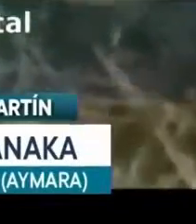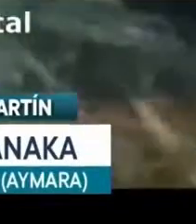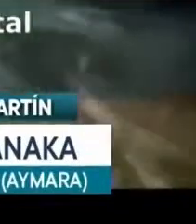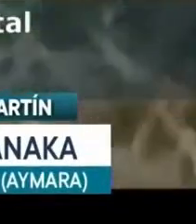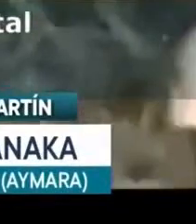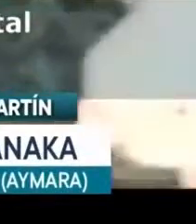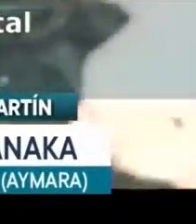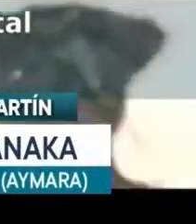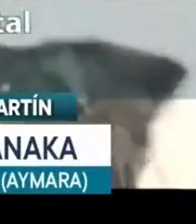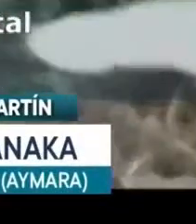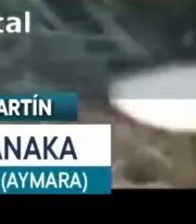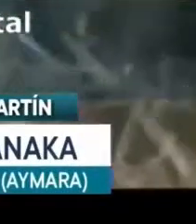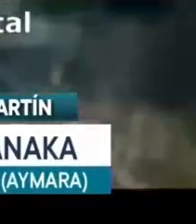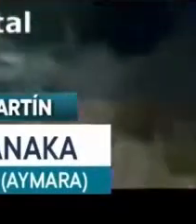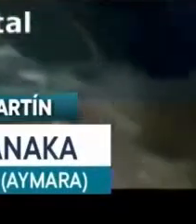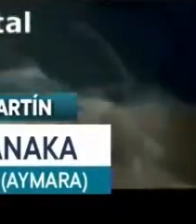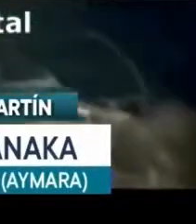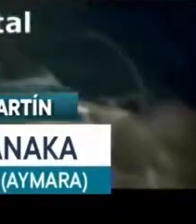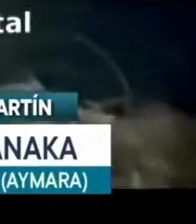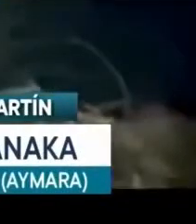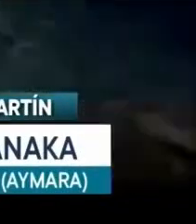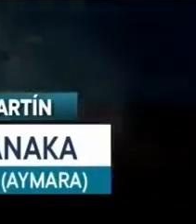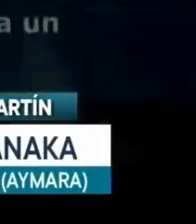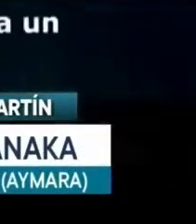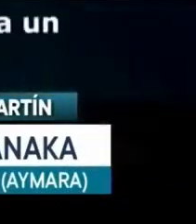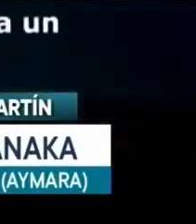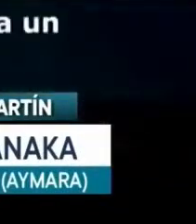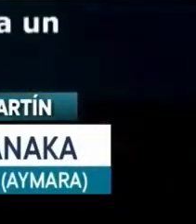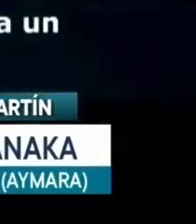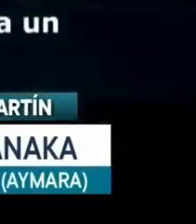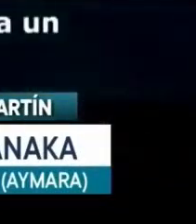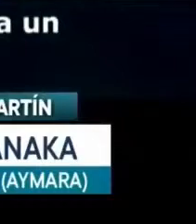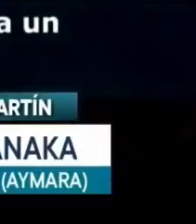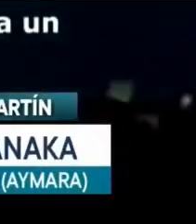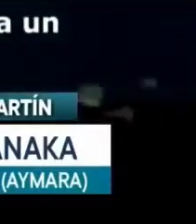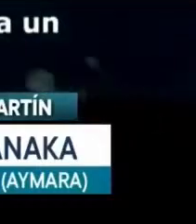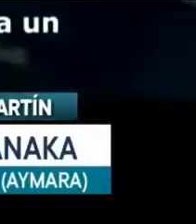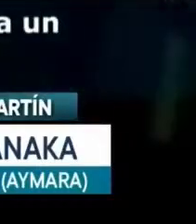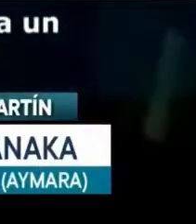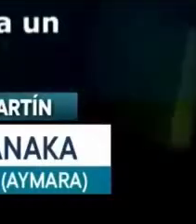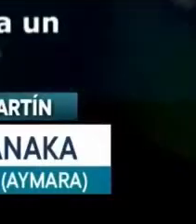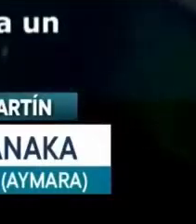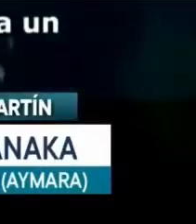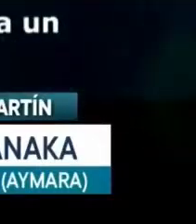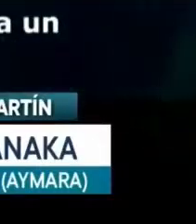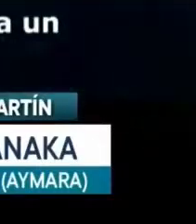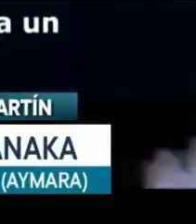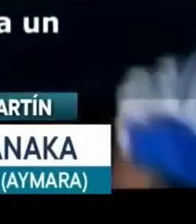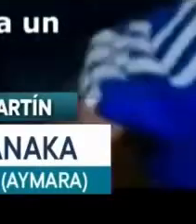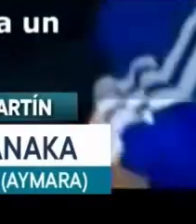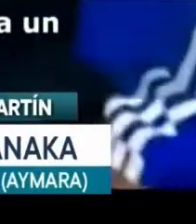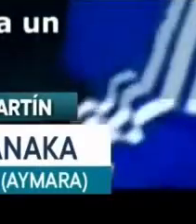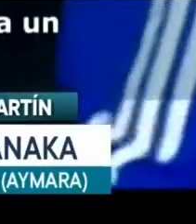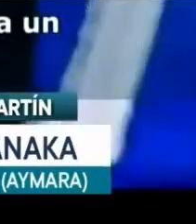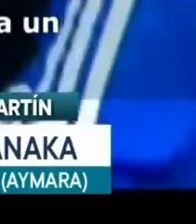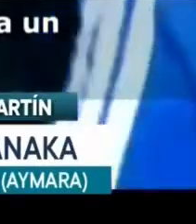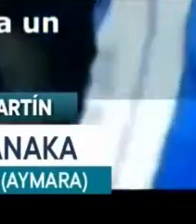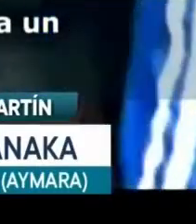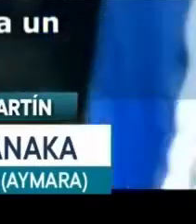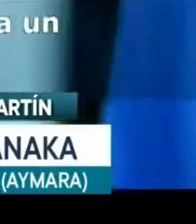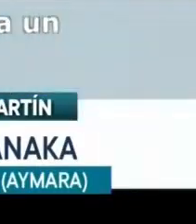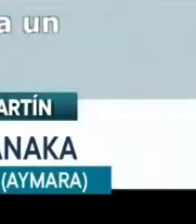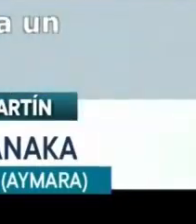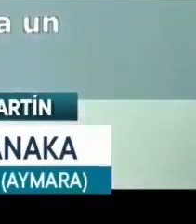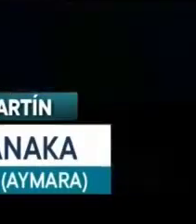a kispe, ha, harakitaira, marcachiri, nakawa, sereno, ha, harakar, ujitanja, yatea, harakitaira, akirirakaja,